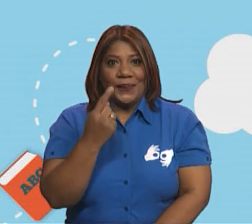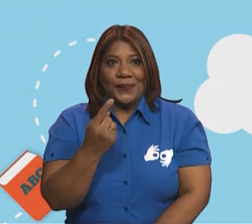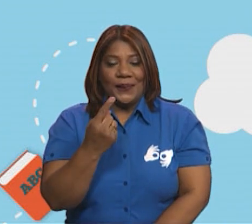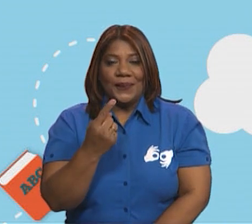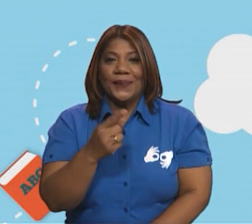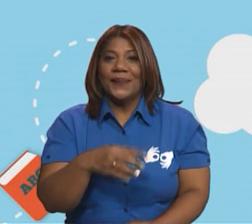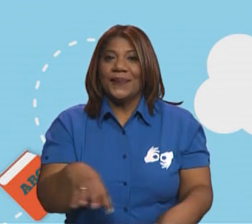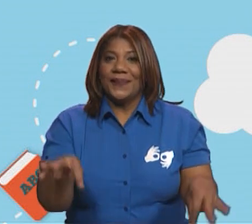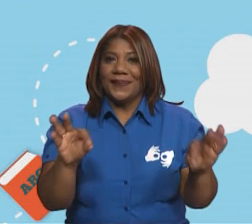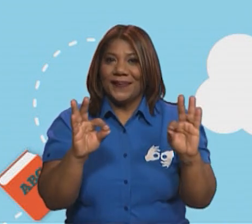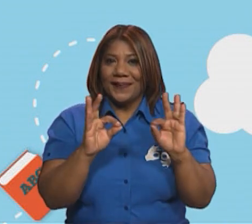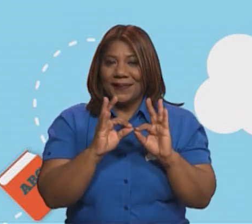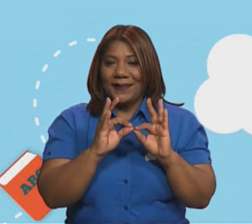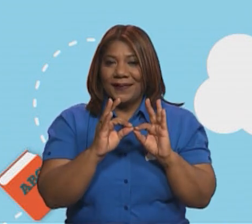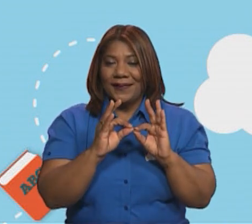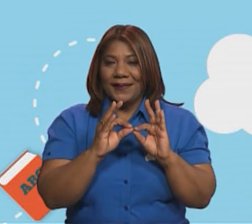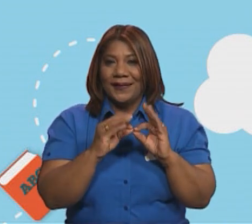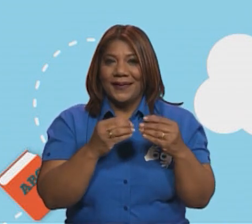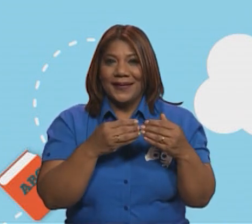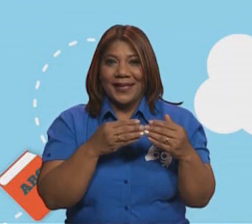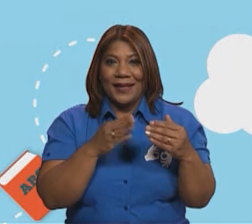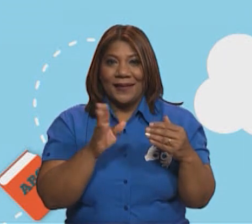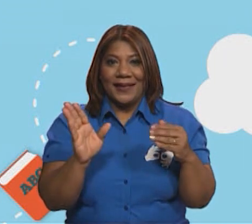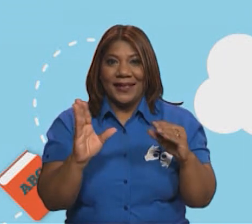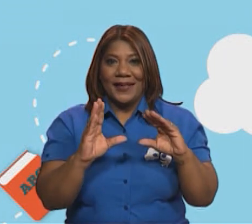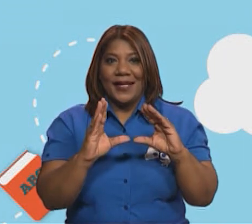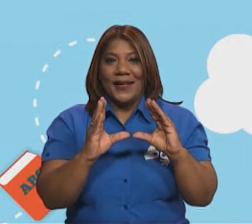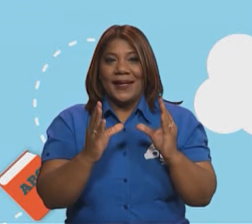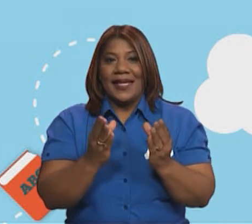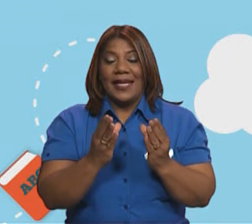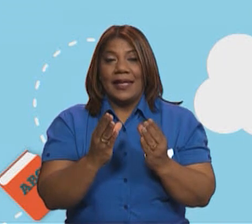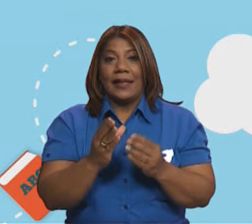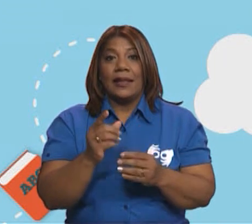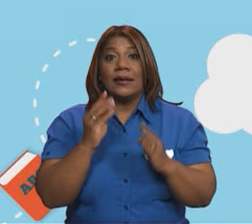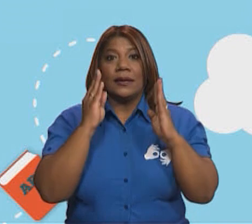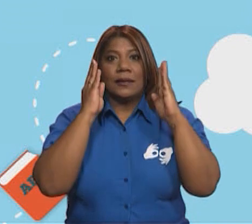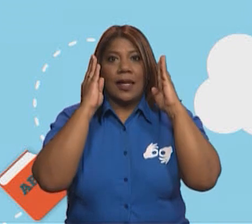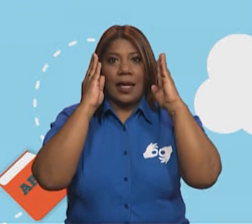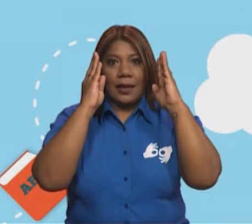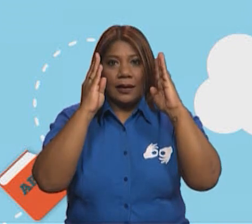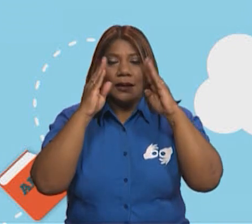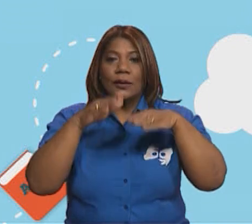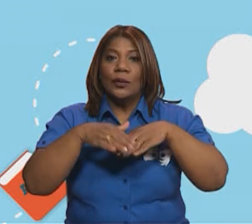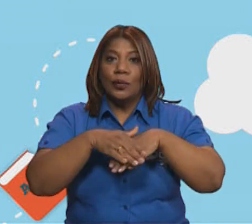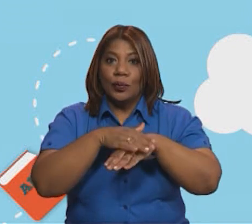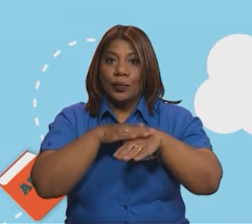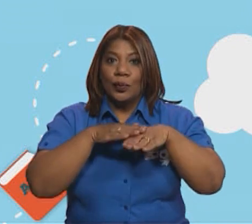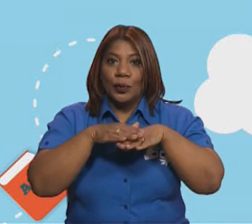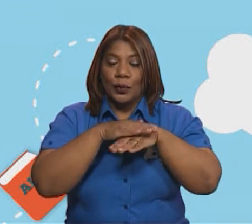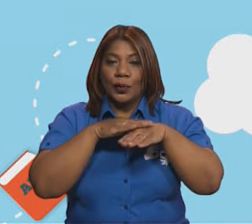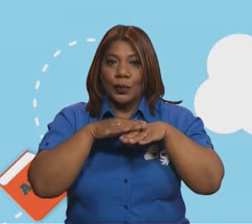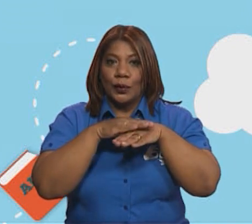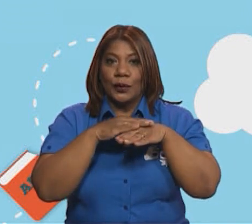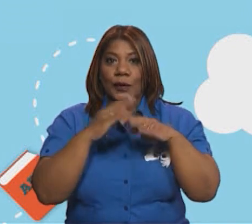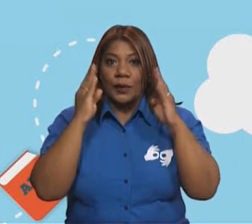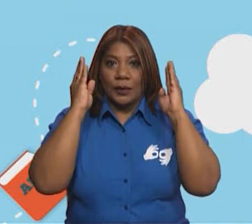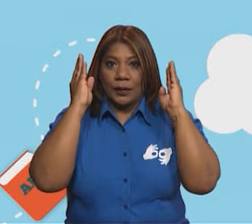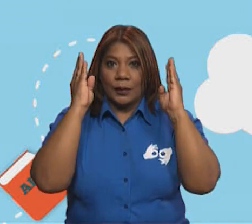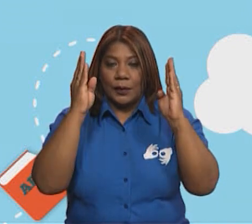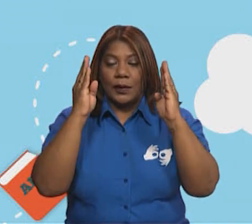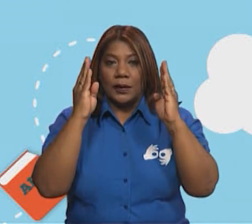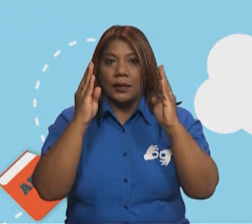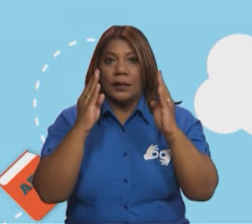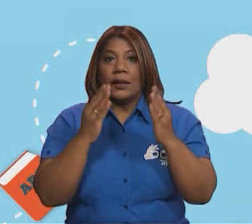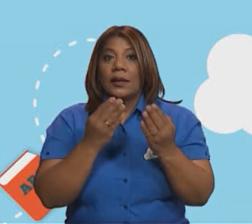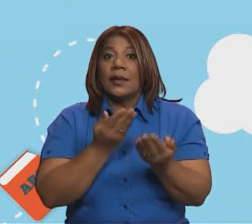iniciamos con la apertura de nuestra clase. Quiero que presten mucha atención a esta actividad que aparece en pantalla. Es